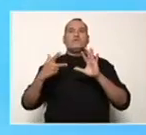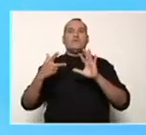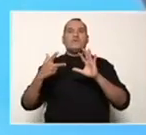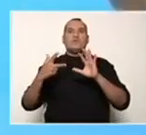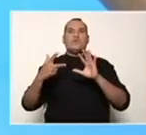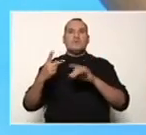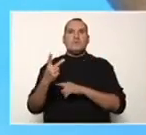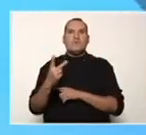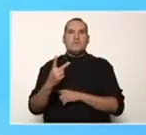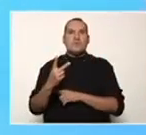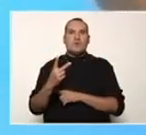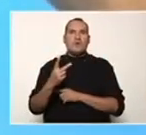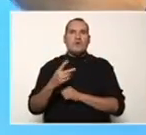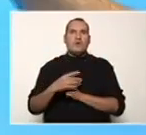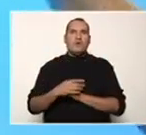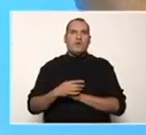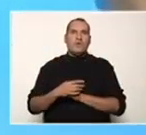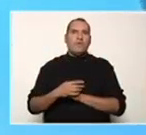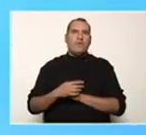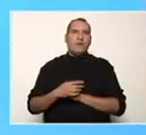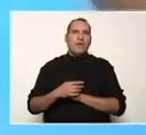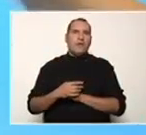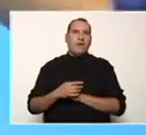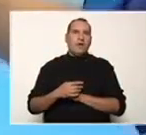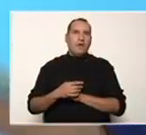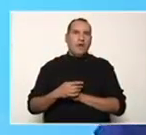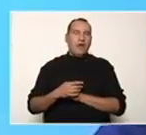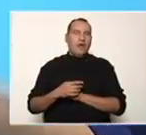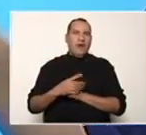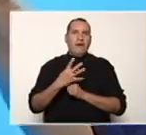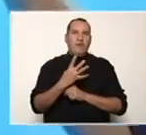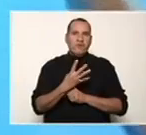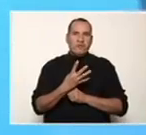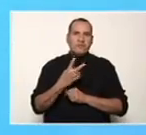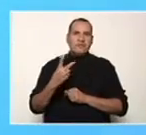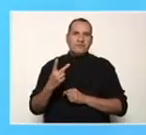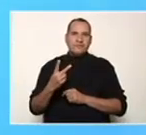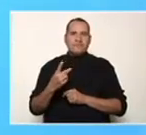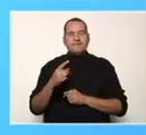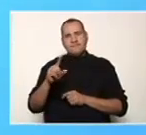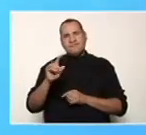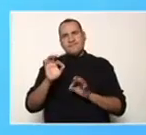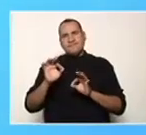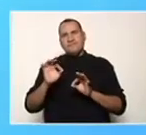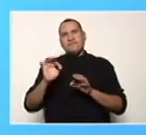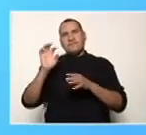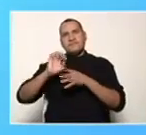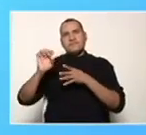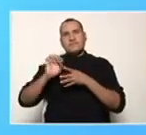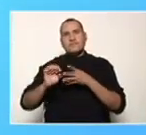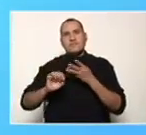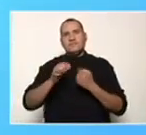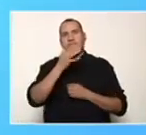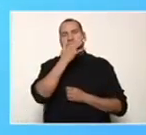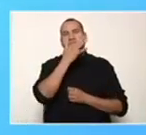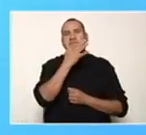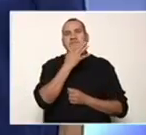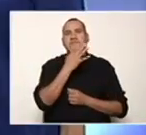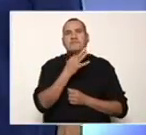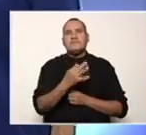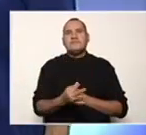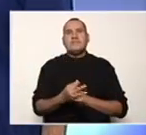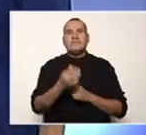2 sería 4 por 2, 8, y 4 más 2, 6. Bajo esta estrategia es mucho más fácil